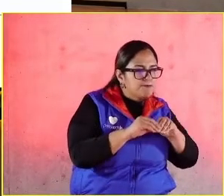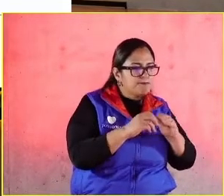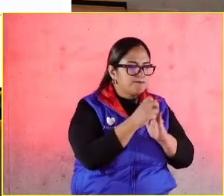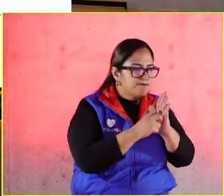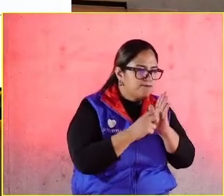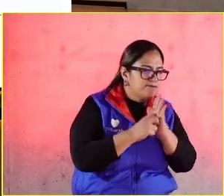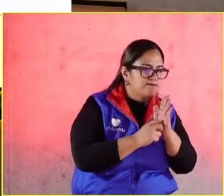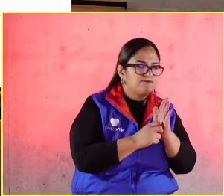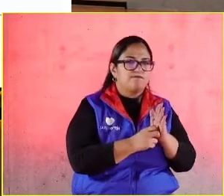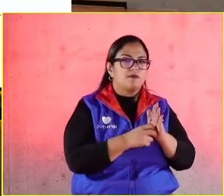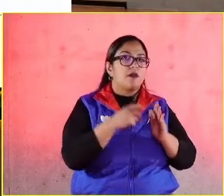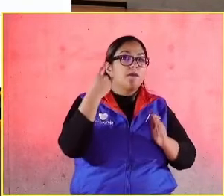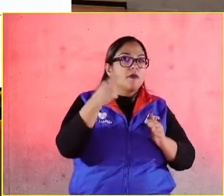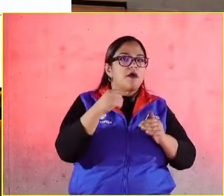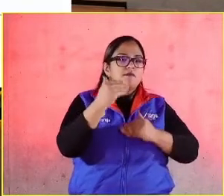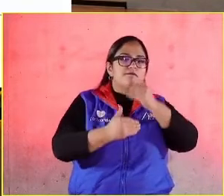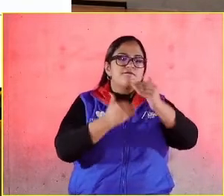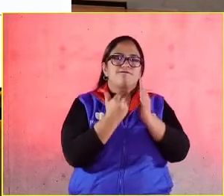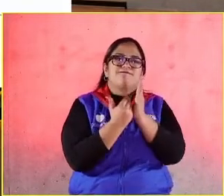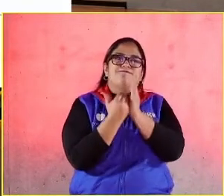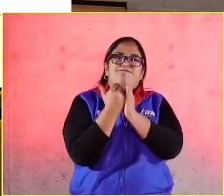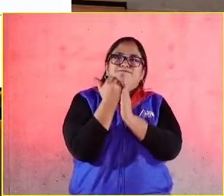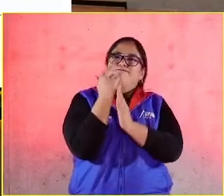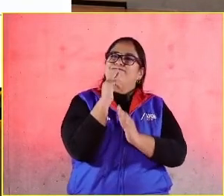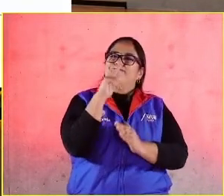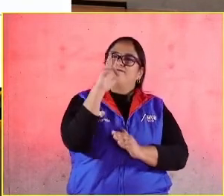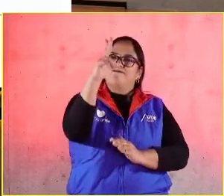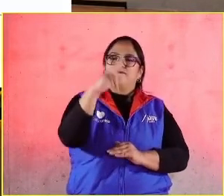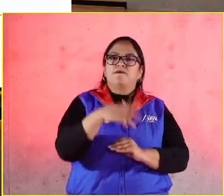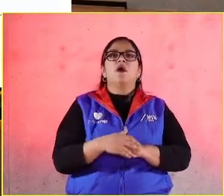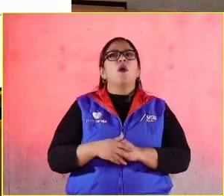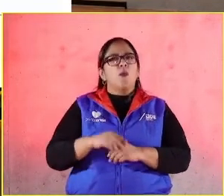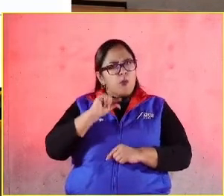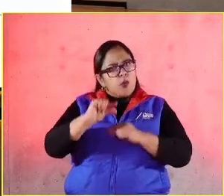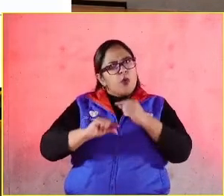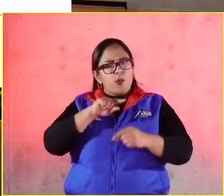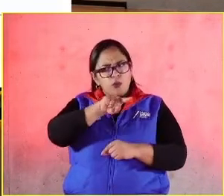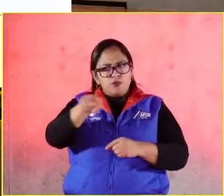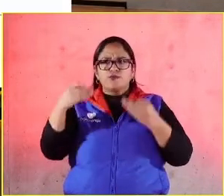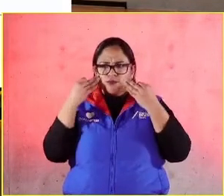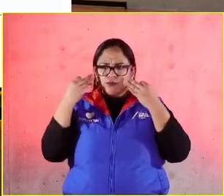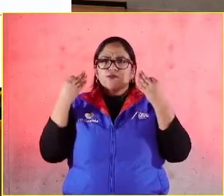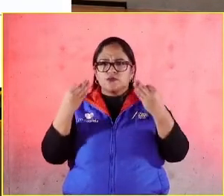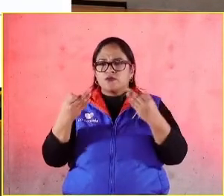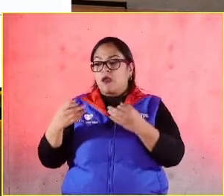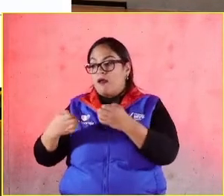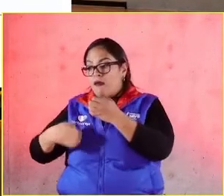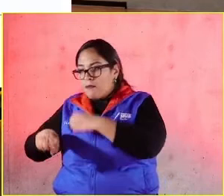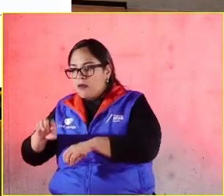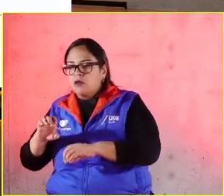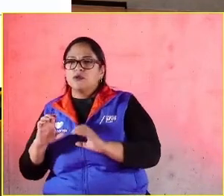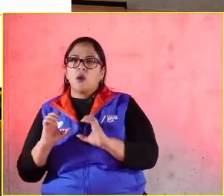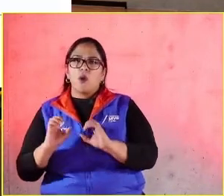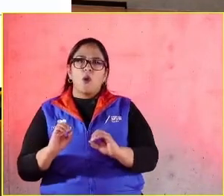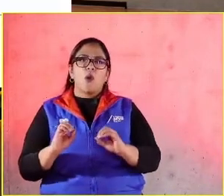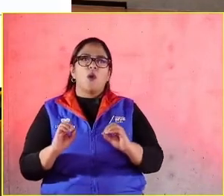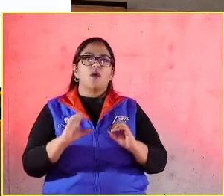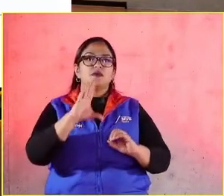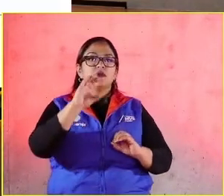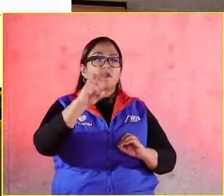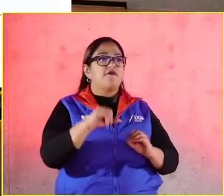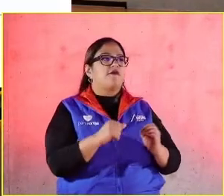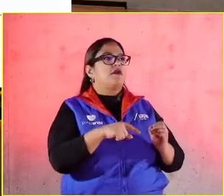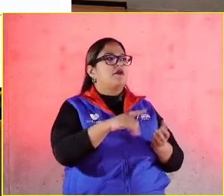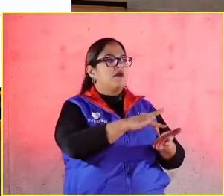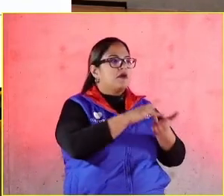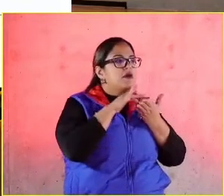directivo y así lo estarán viendo todos ustedes como empresas o como aliados de CEMEFI y socios de